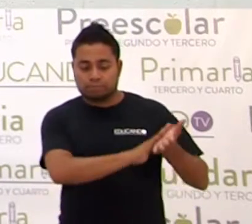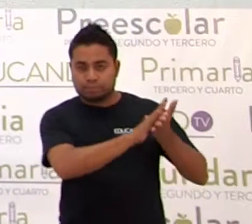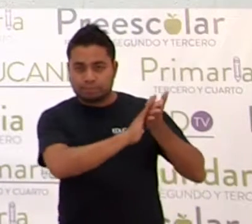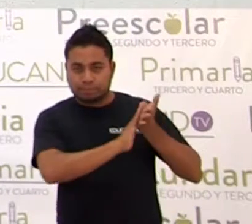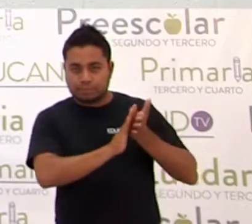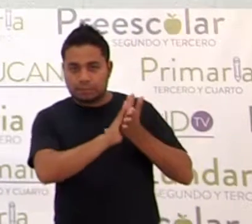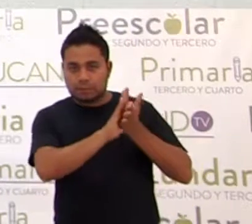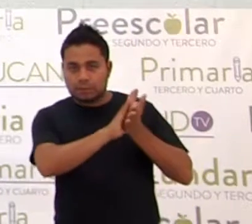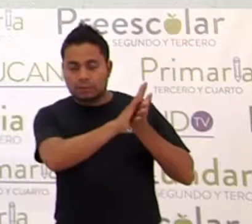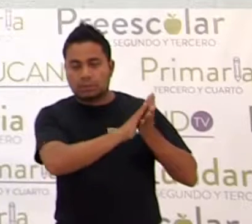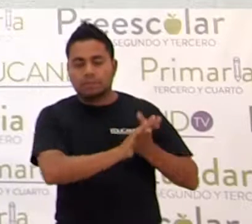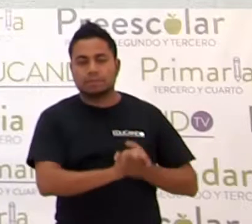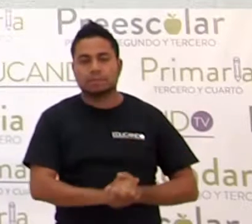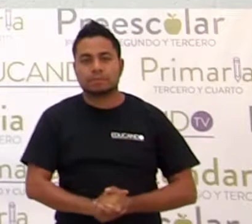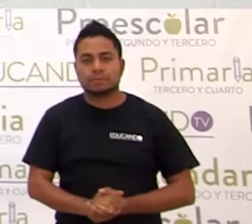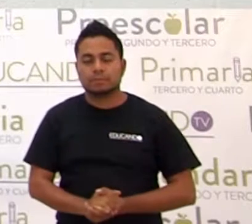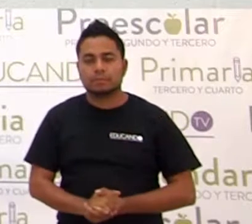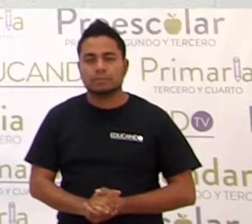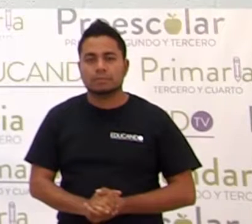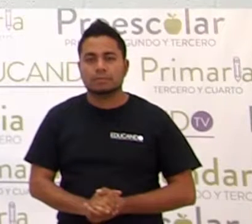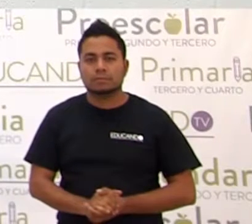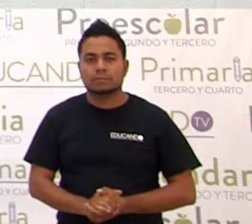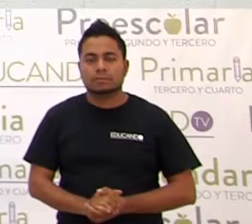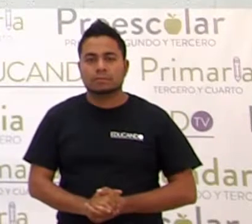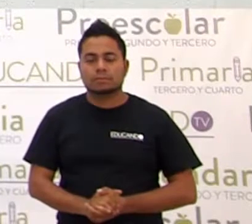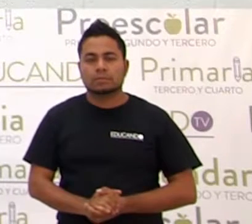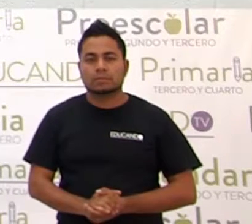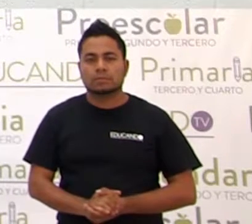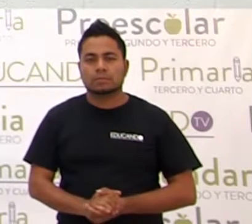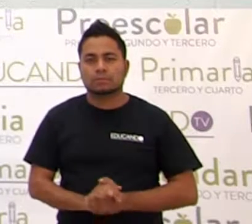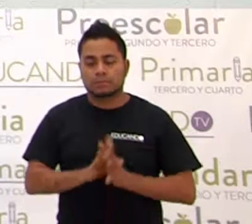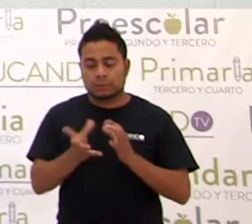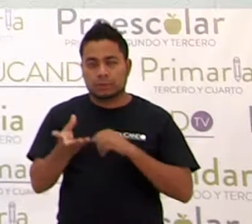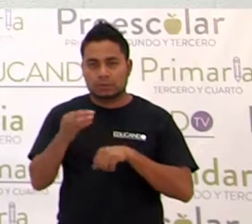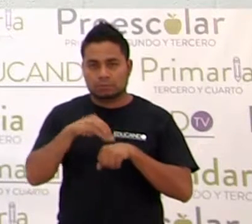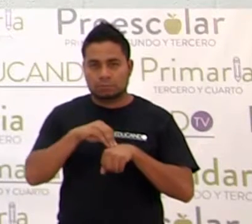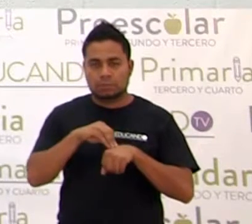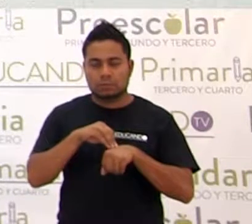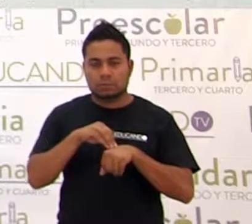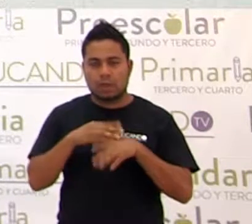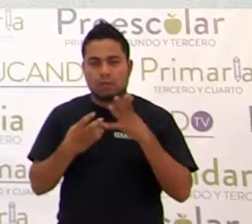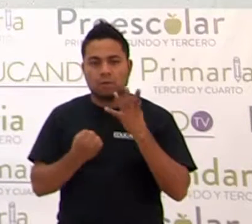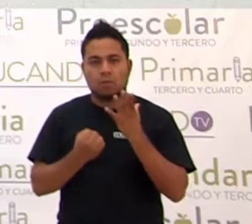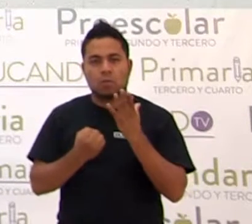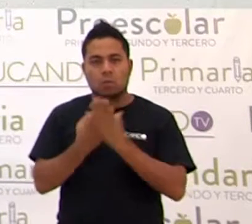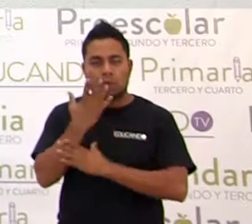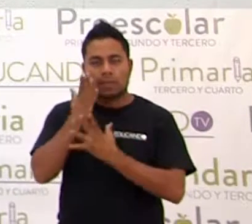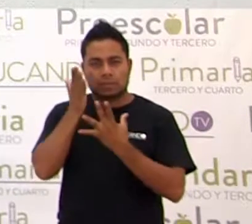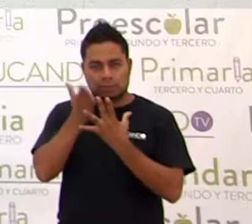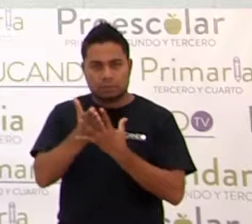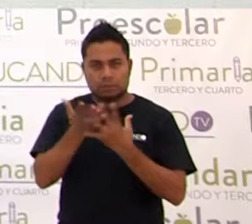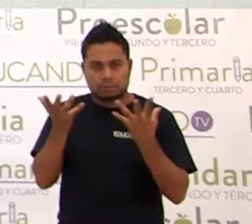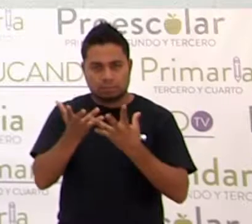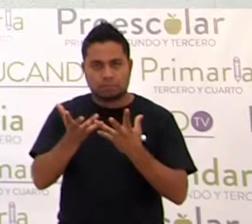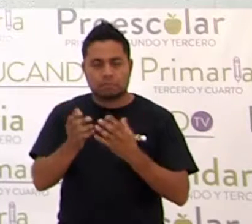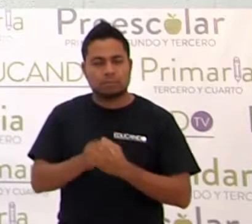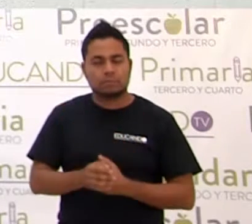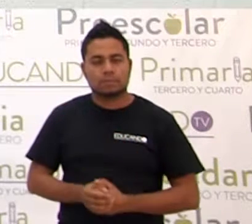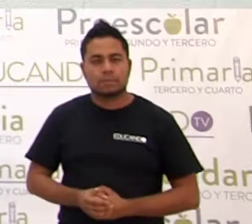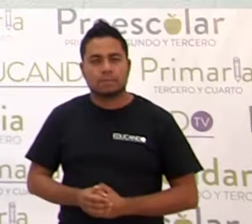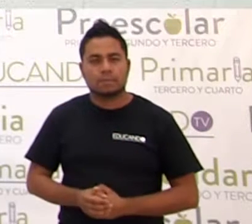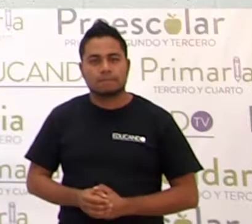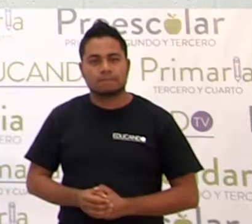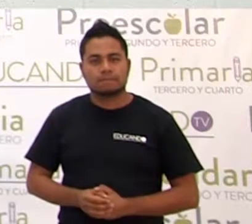Borramos y ya ponemos, vamos a hacer la otra división. Igual